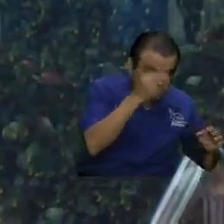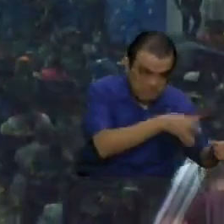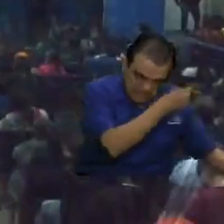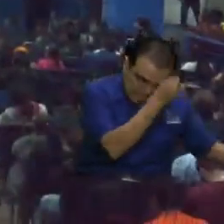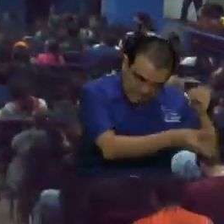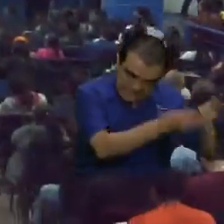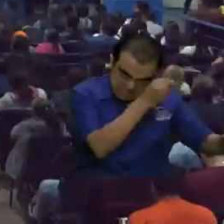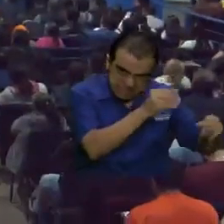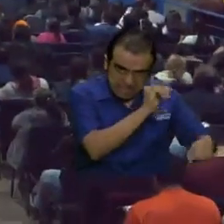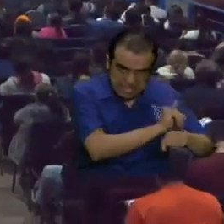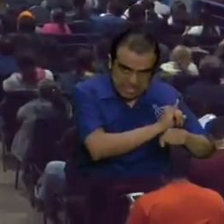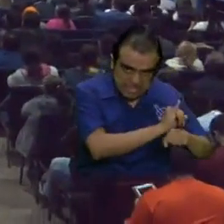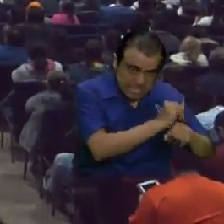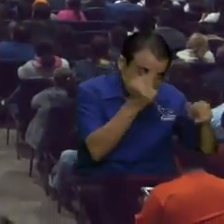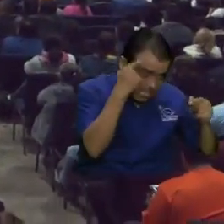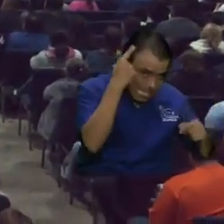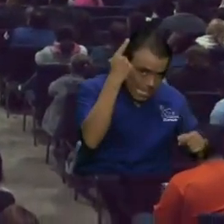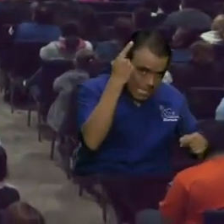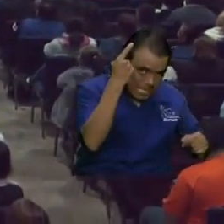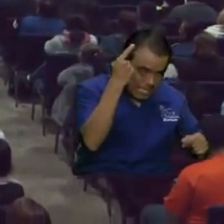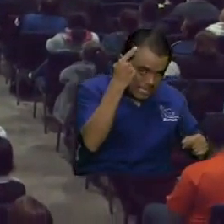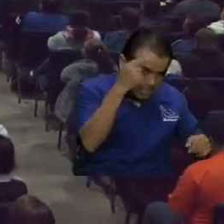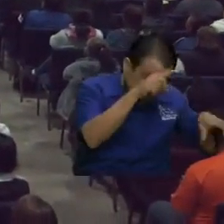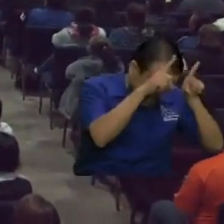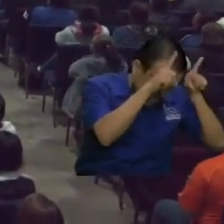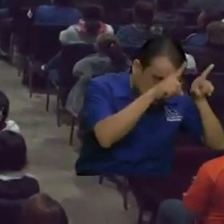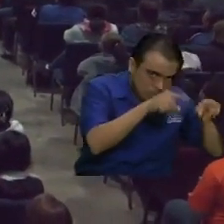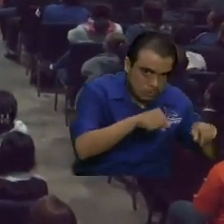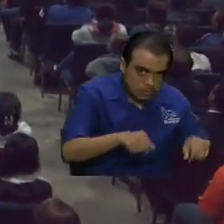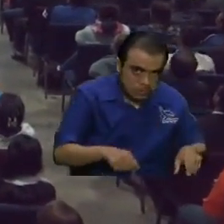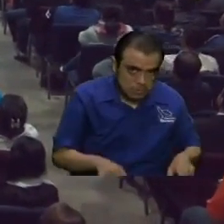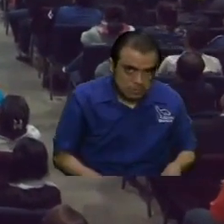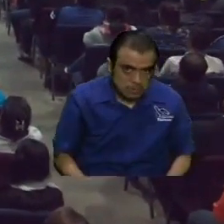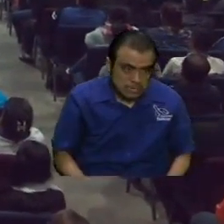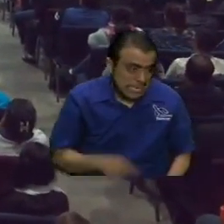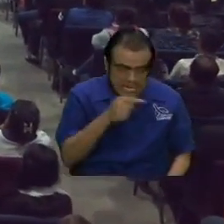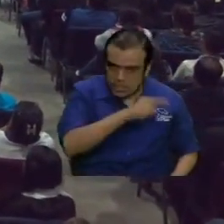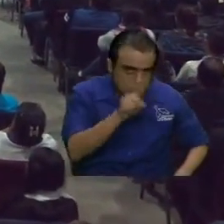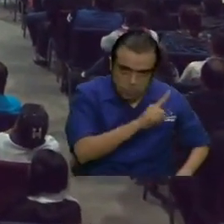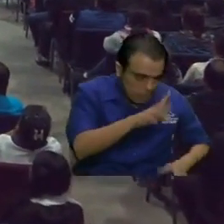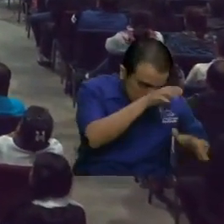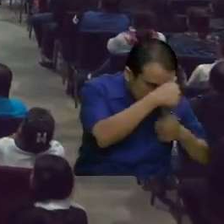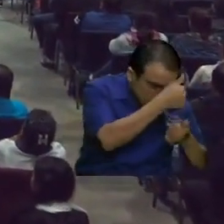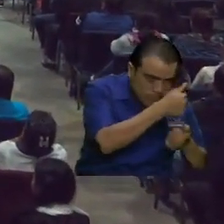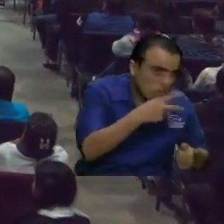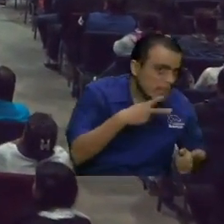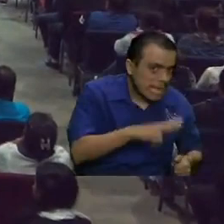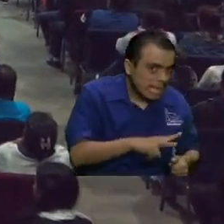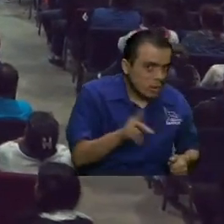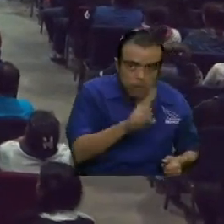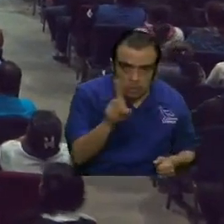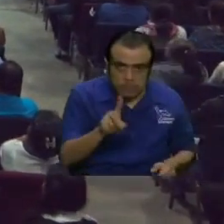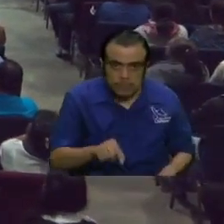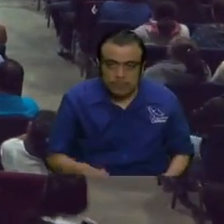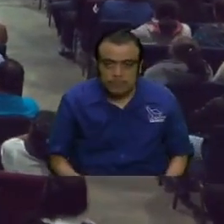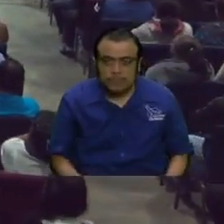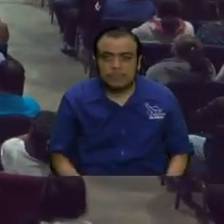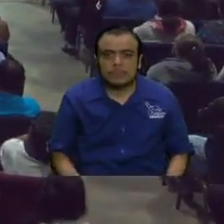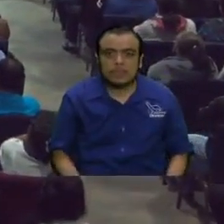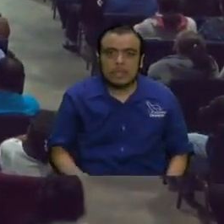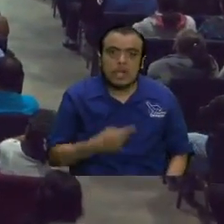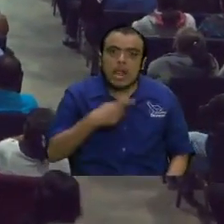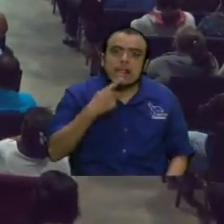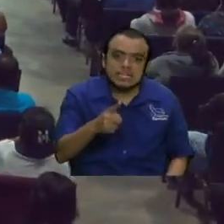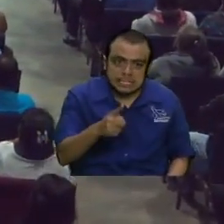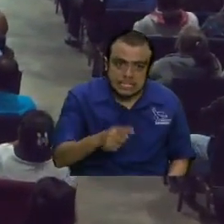diabólicas es yo le llamaría eso anti arrepentimiento entonces dentro de las cosas que yo les decía a los